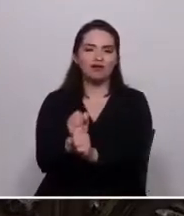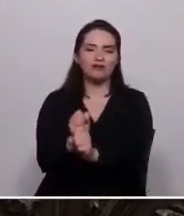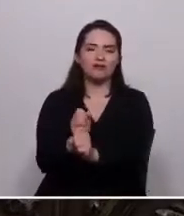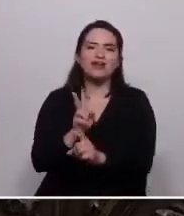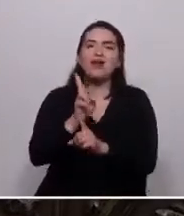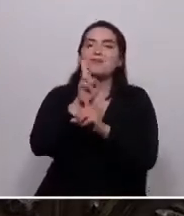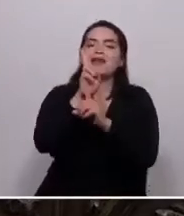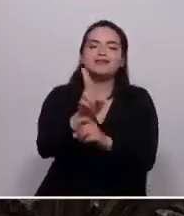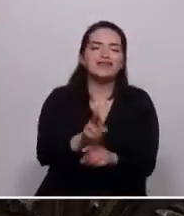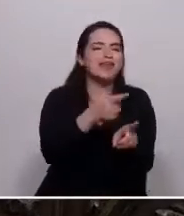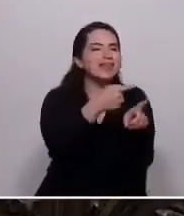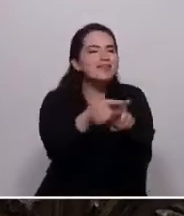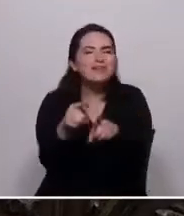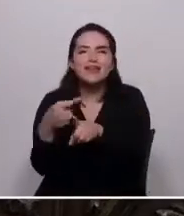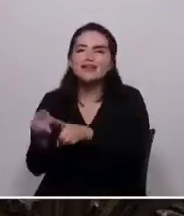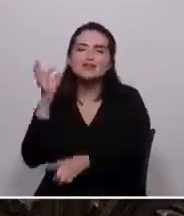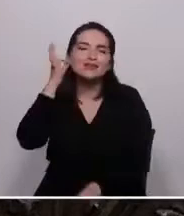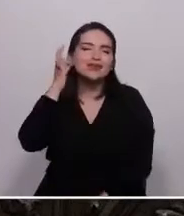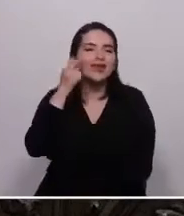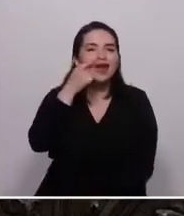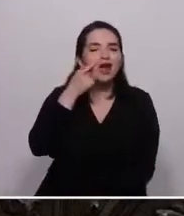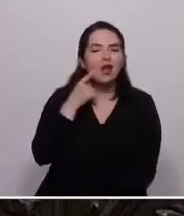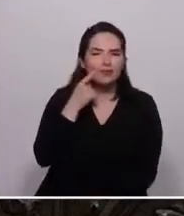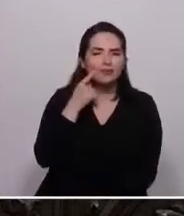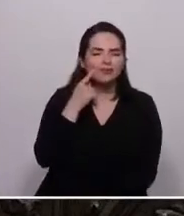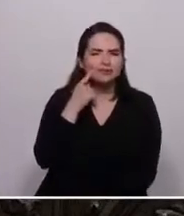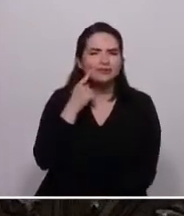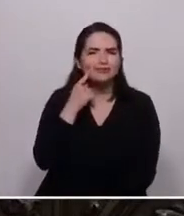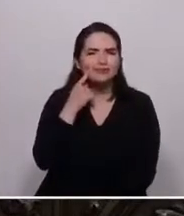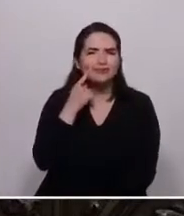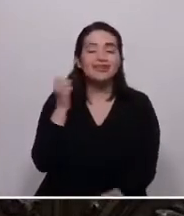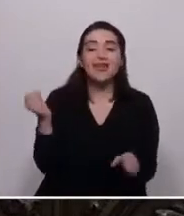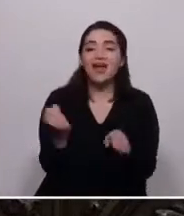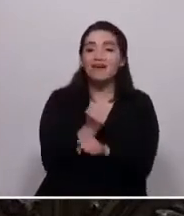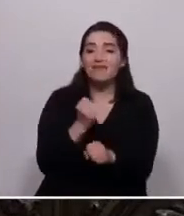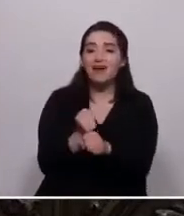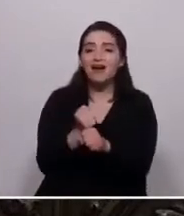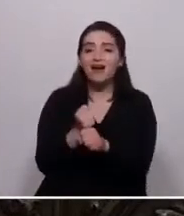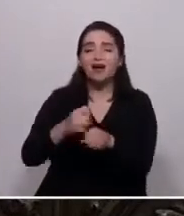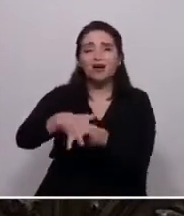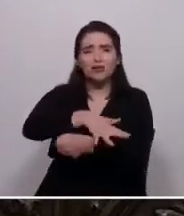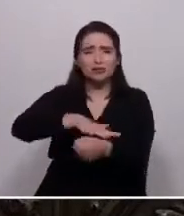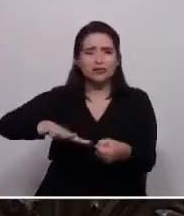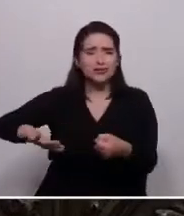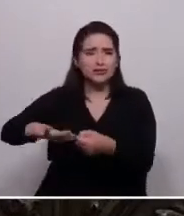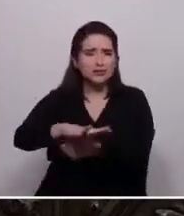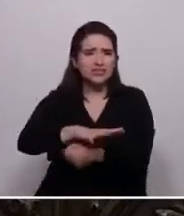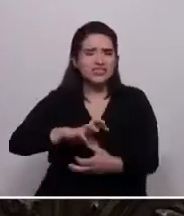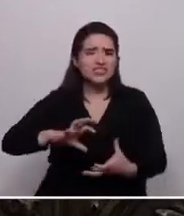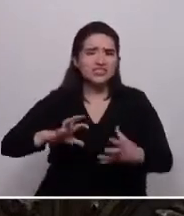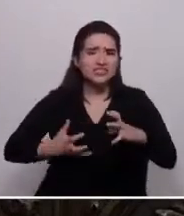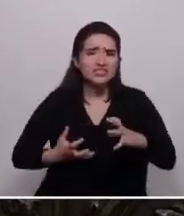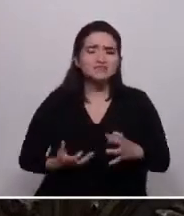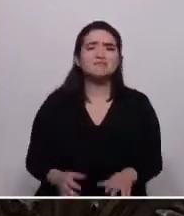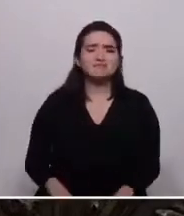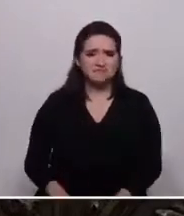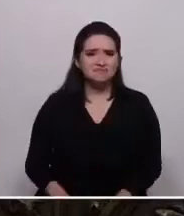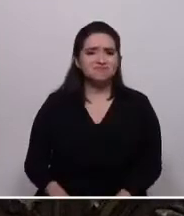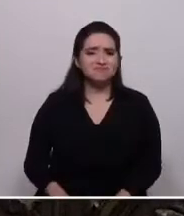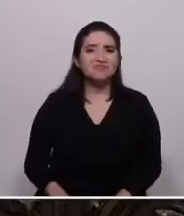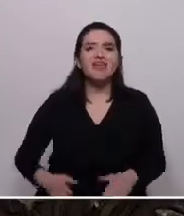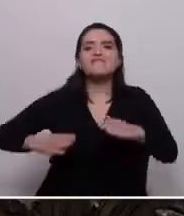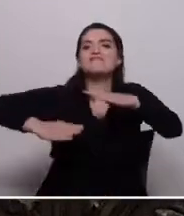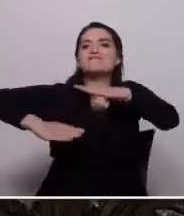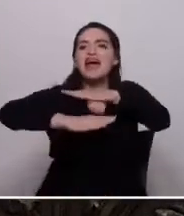cientos de mujeres y hombres que muchas veces trabajan en condiciones precarias para sembrar las bases